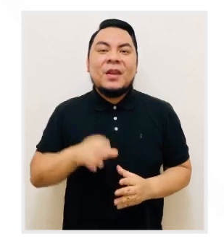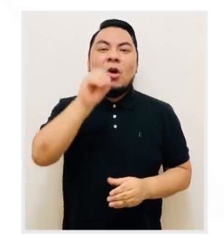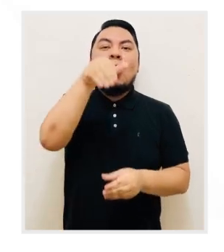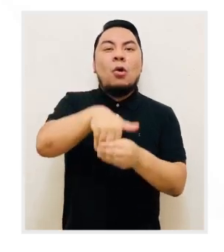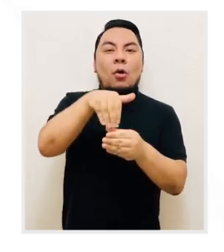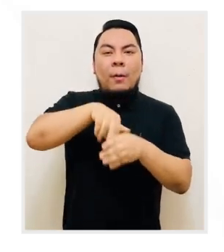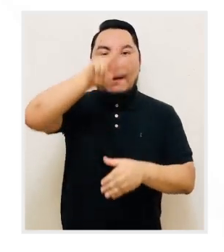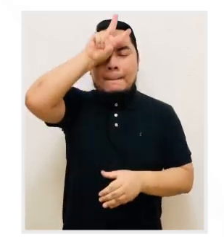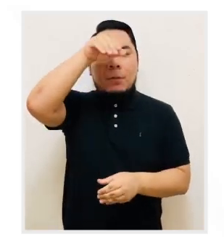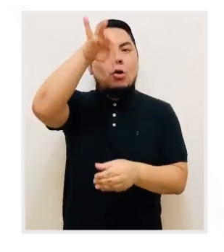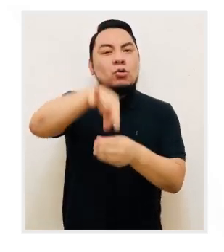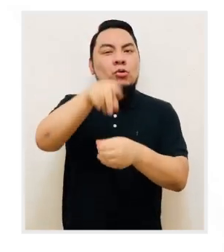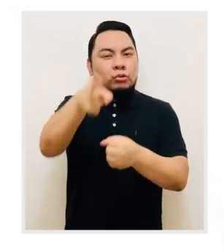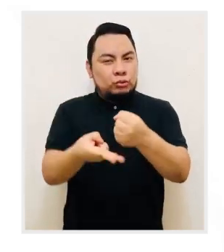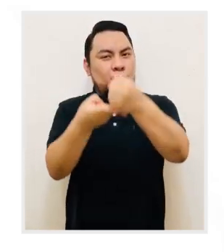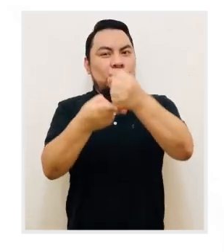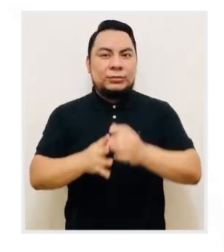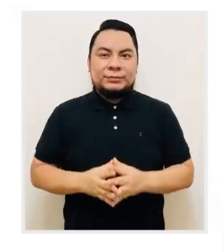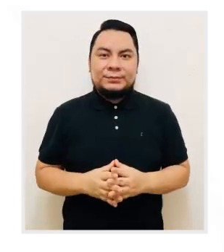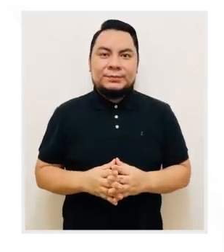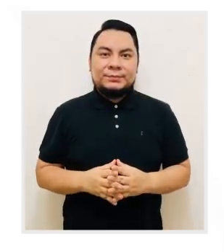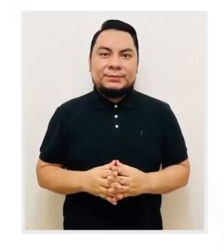OMPE. Perú. Vota seguro. Miembro